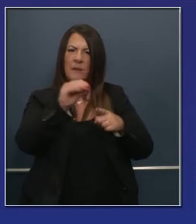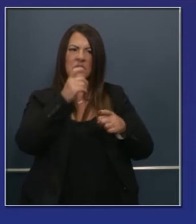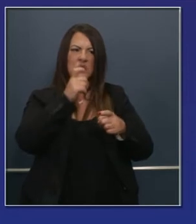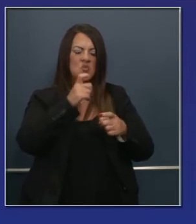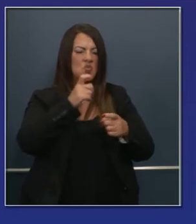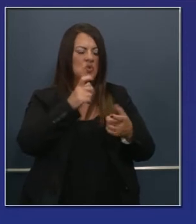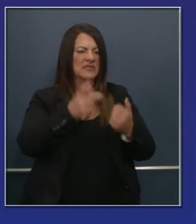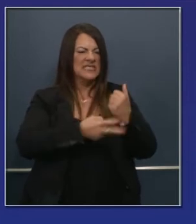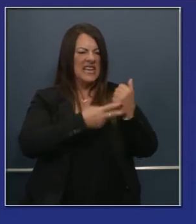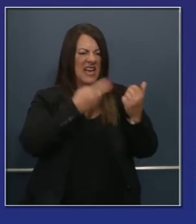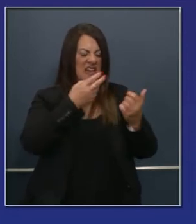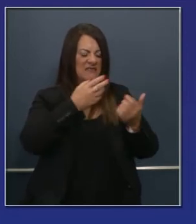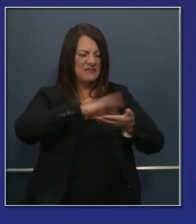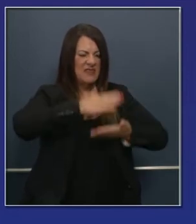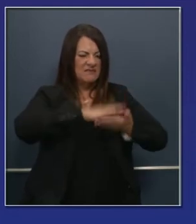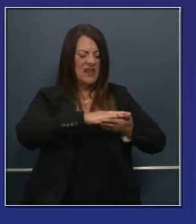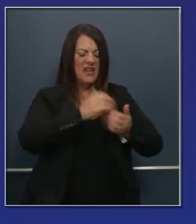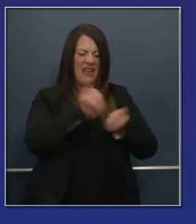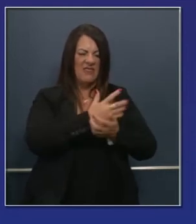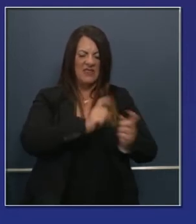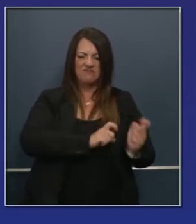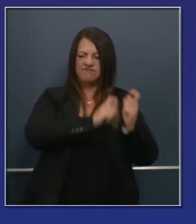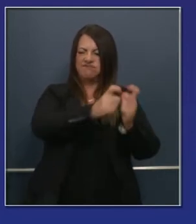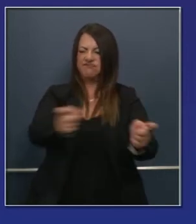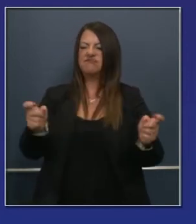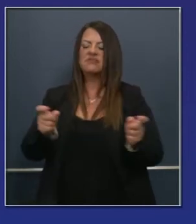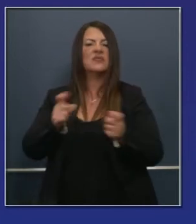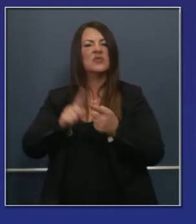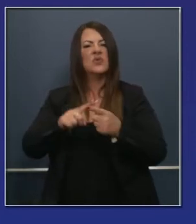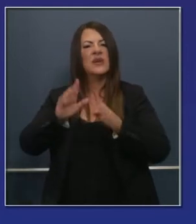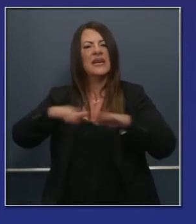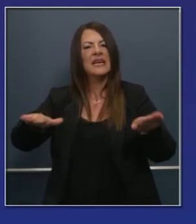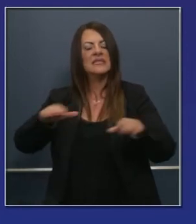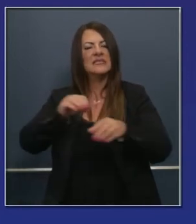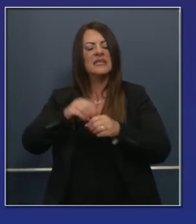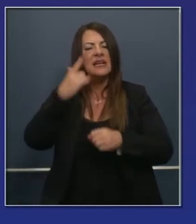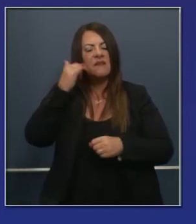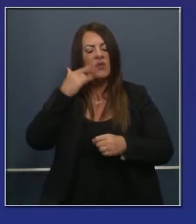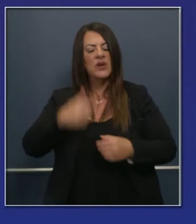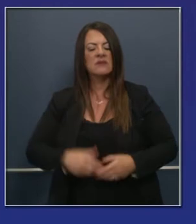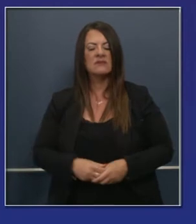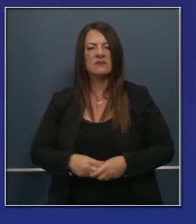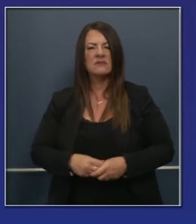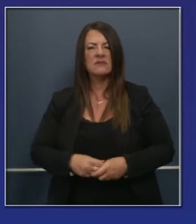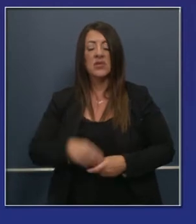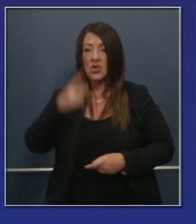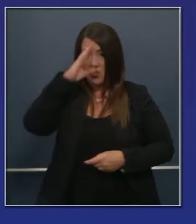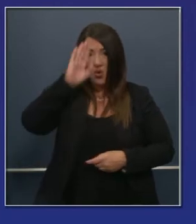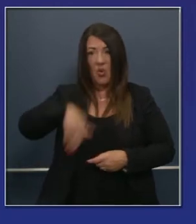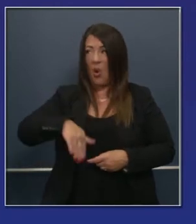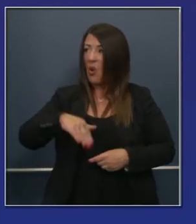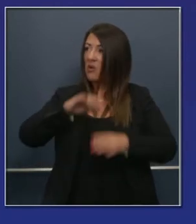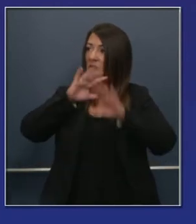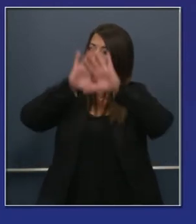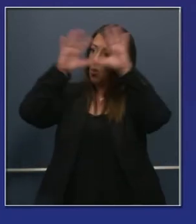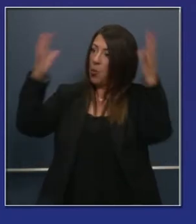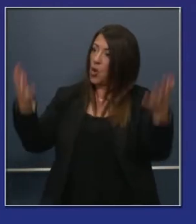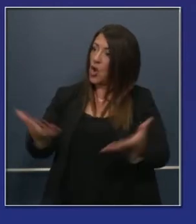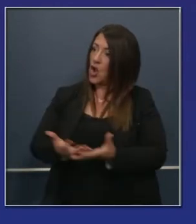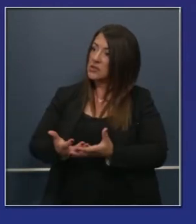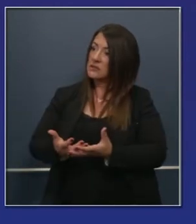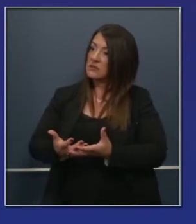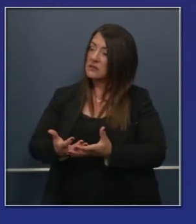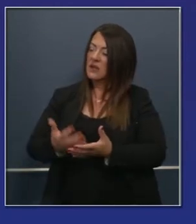para las escuelas en California que tal vez no parezca tan importante o impresionante. Pero sí hay una demanda global